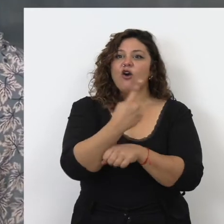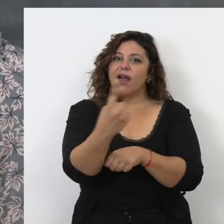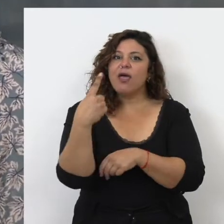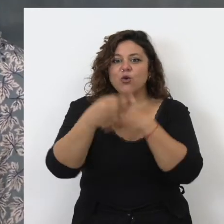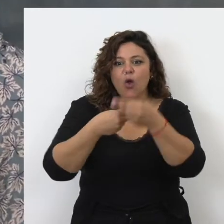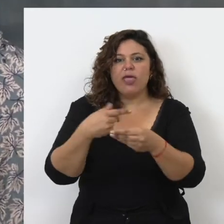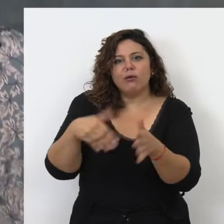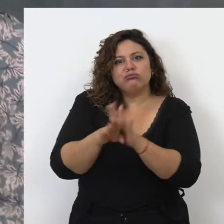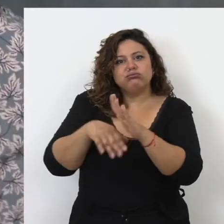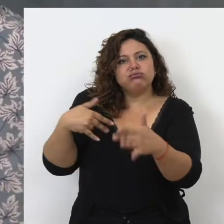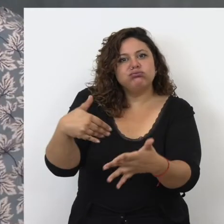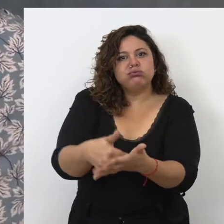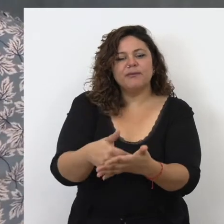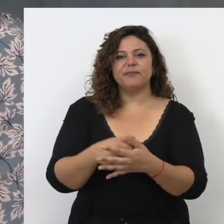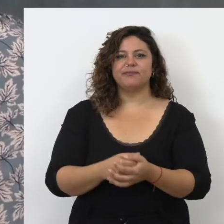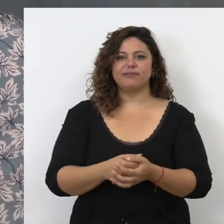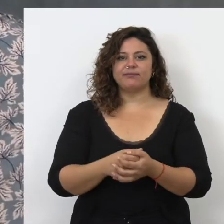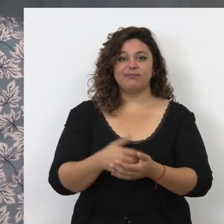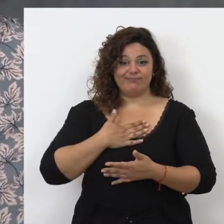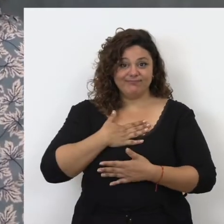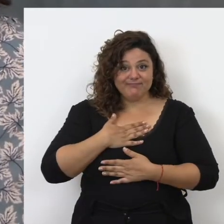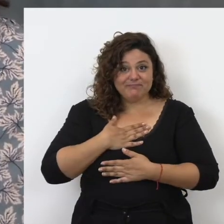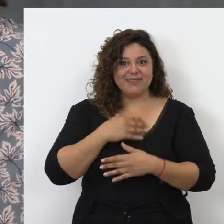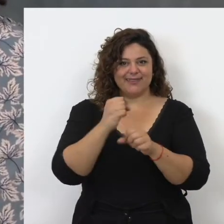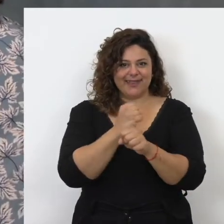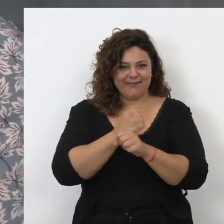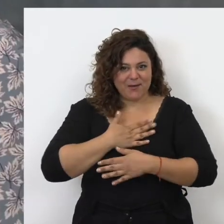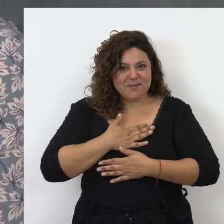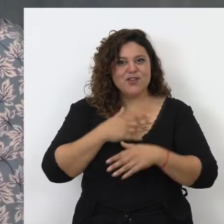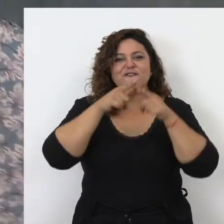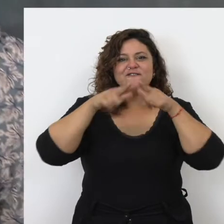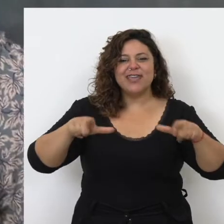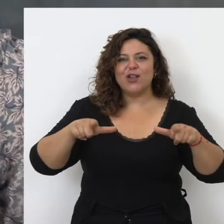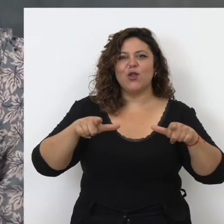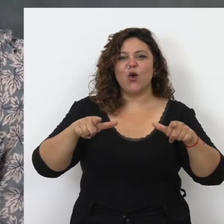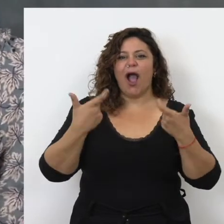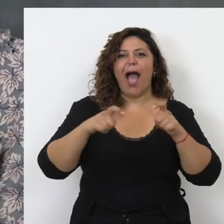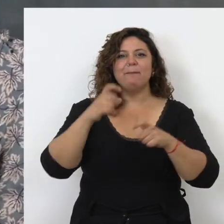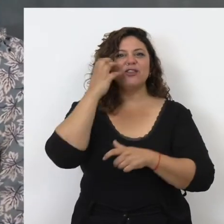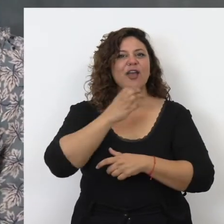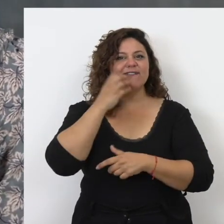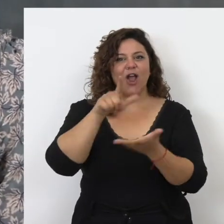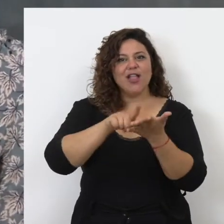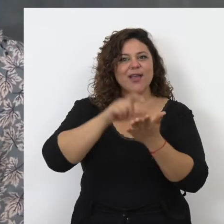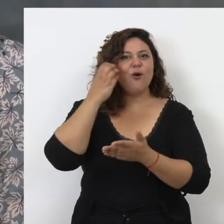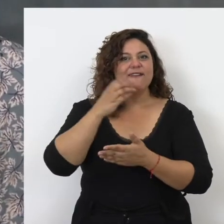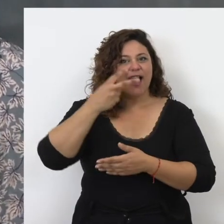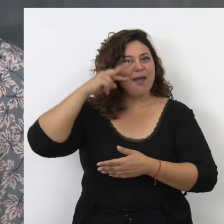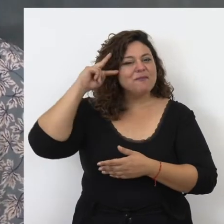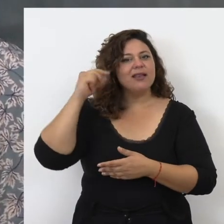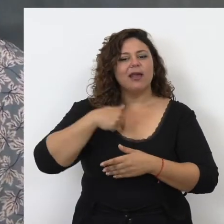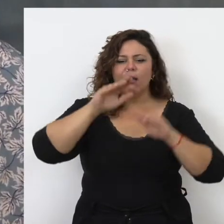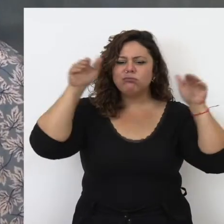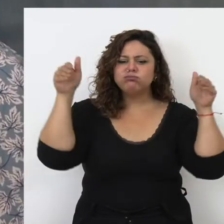de sus miembros. El mío, mi trabajo en particular, como filóloga del mundo hebreo, de la lengua